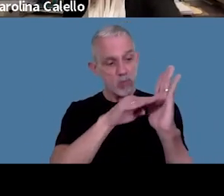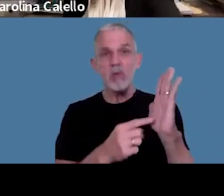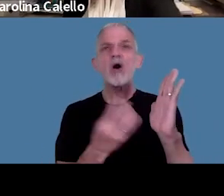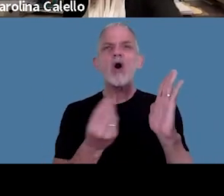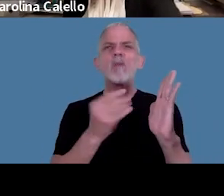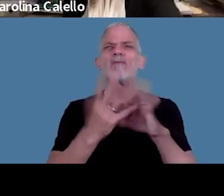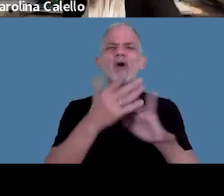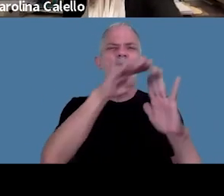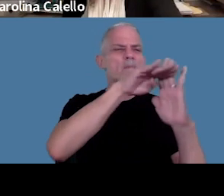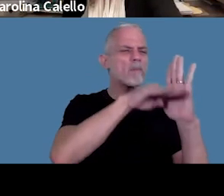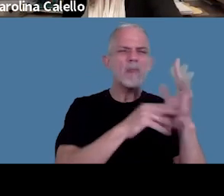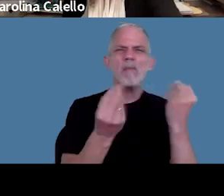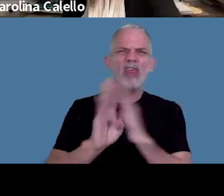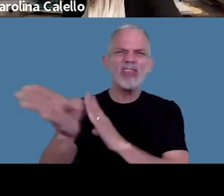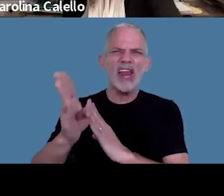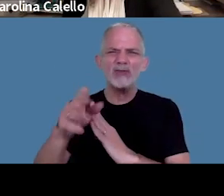procedimiento